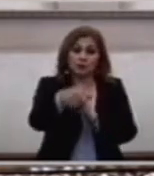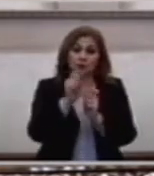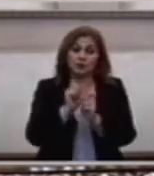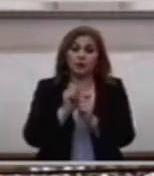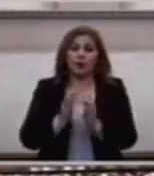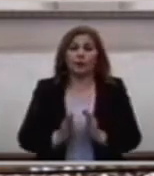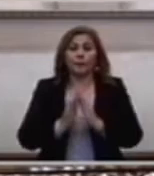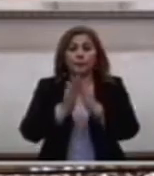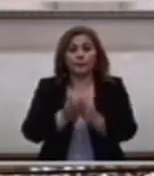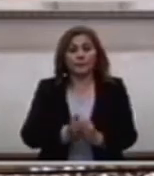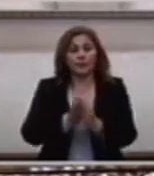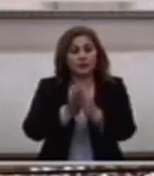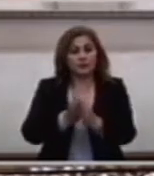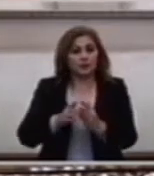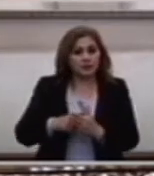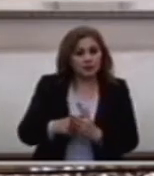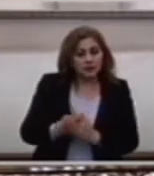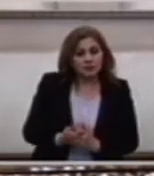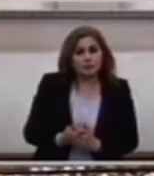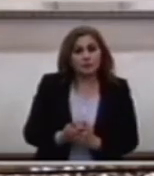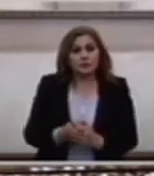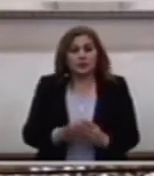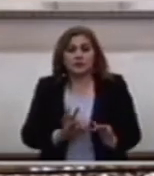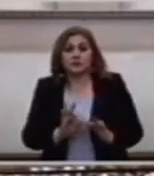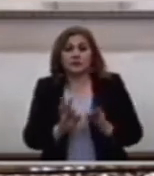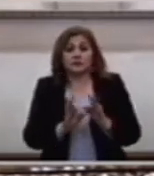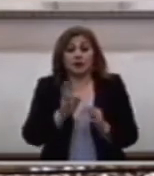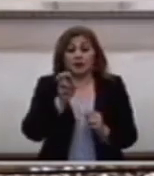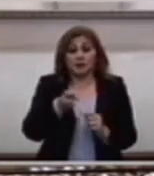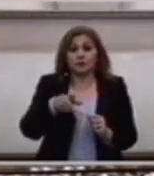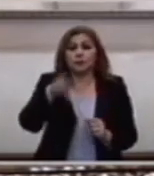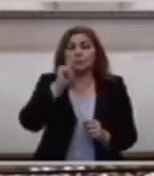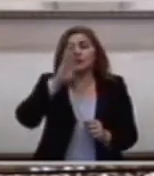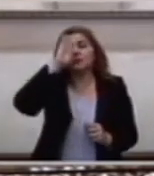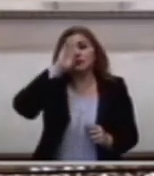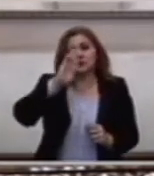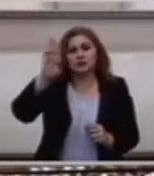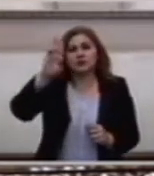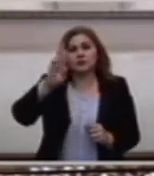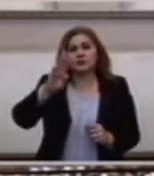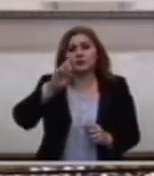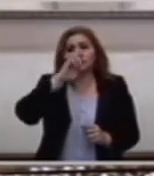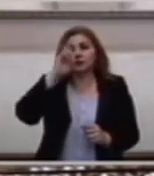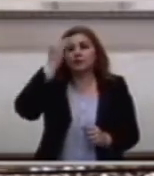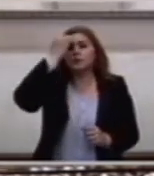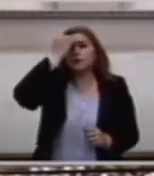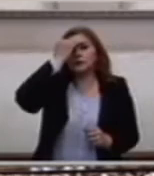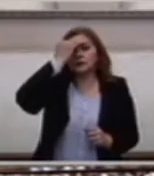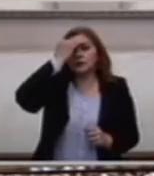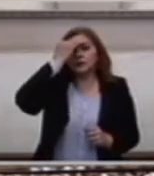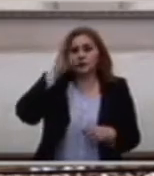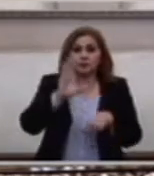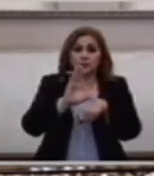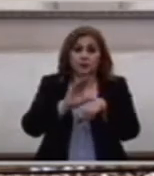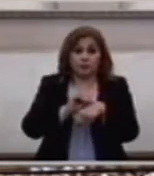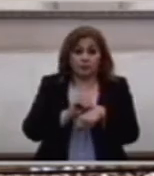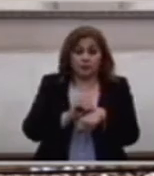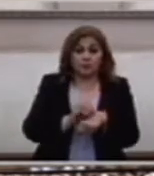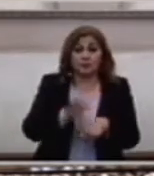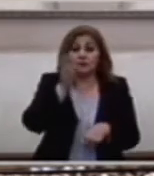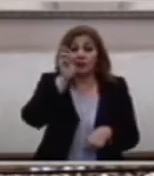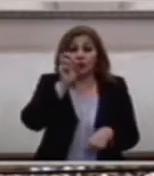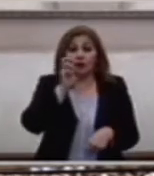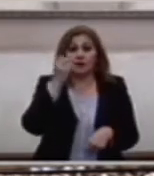iniciativa Pero el Señor Le permite Reconocer Que esa iniciativa